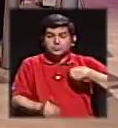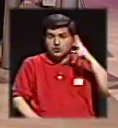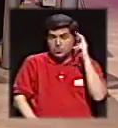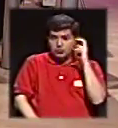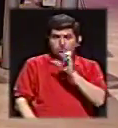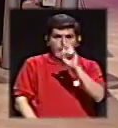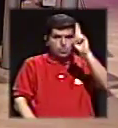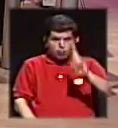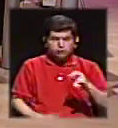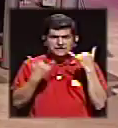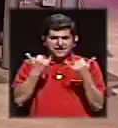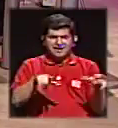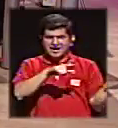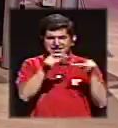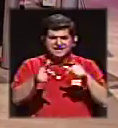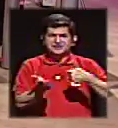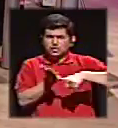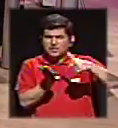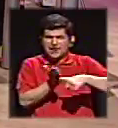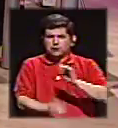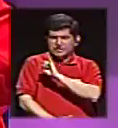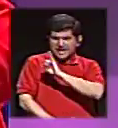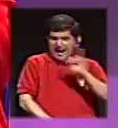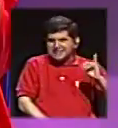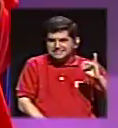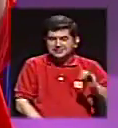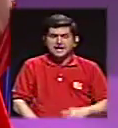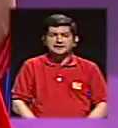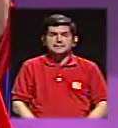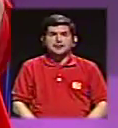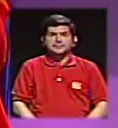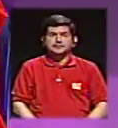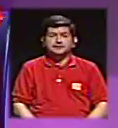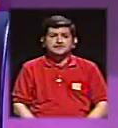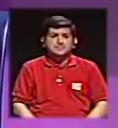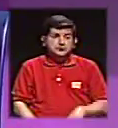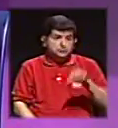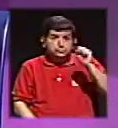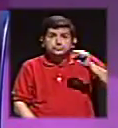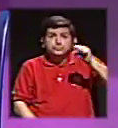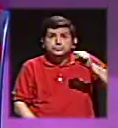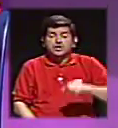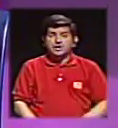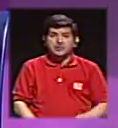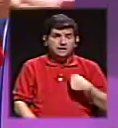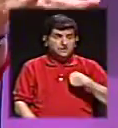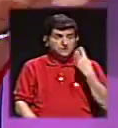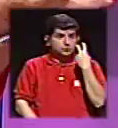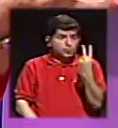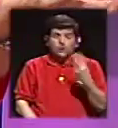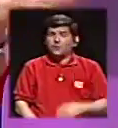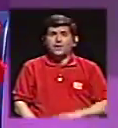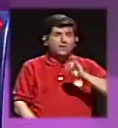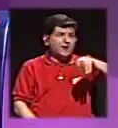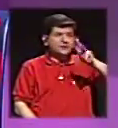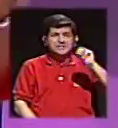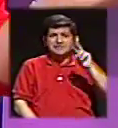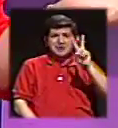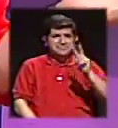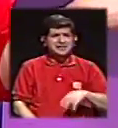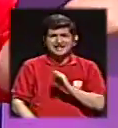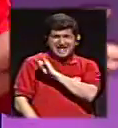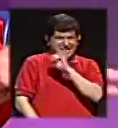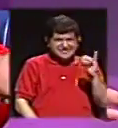es que Costa Rica está preparada para votar a la izquierda. Totalmente. Es que yo no veo a María Villalta inclusive como izquierda, o sea,